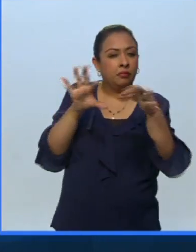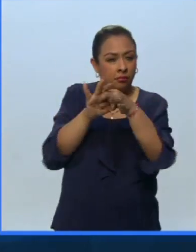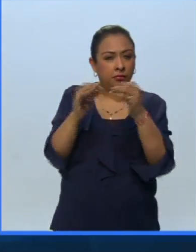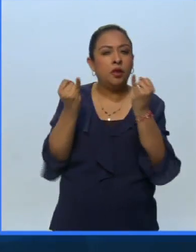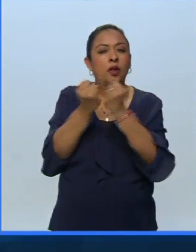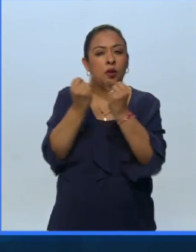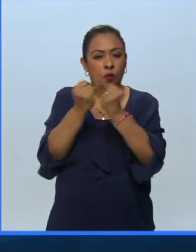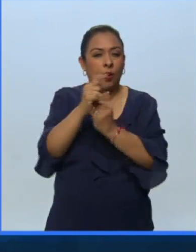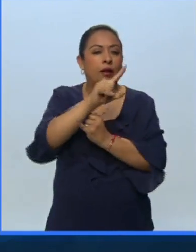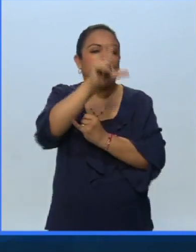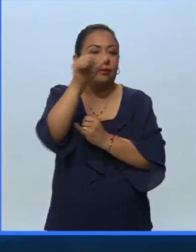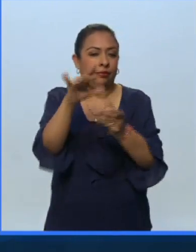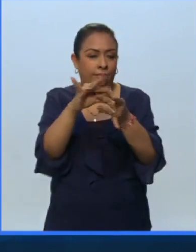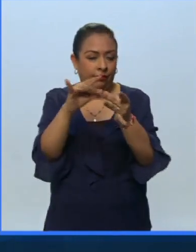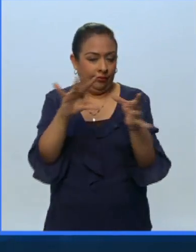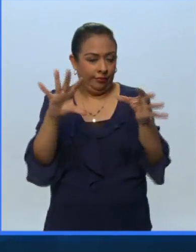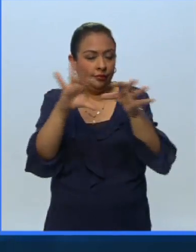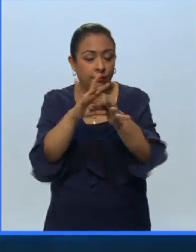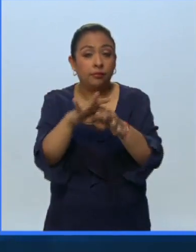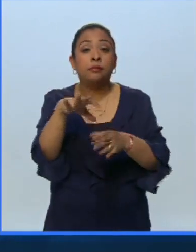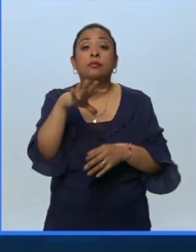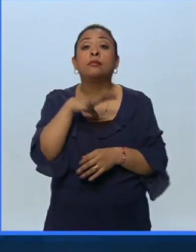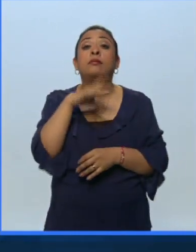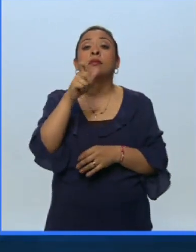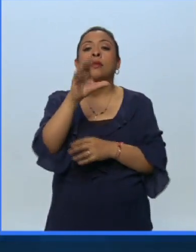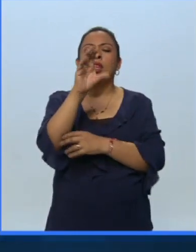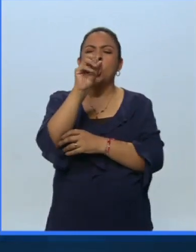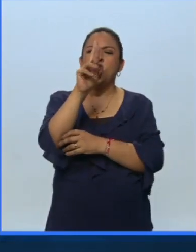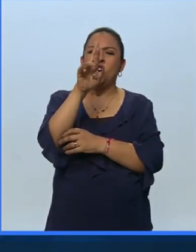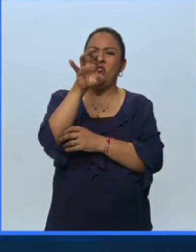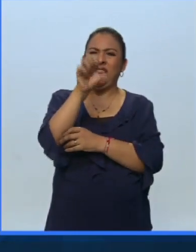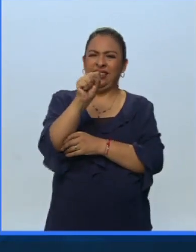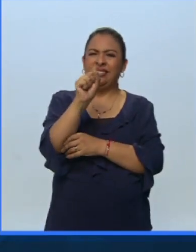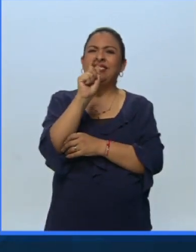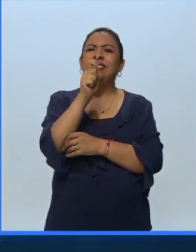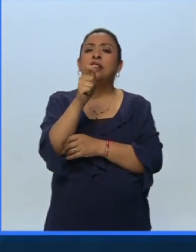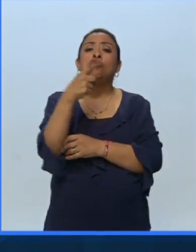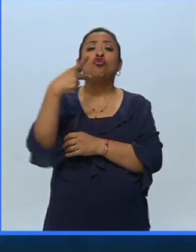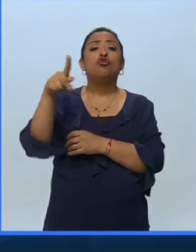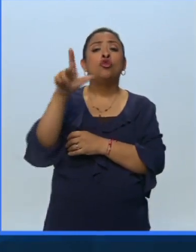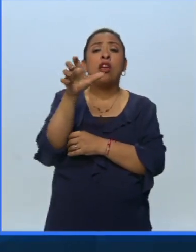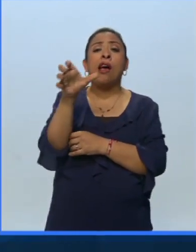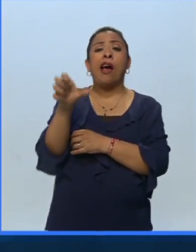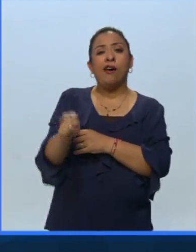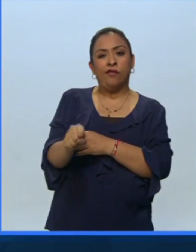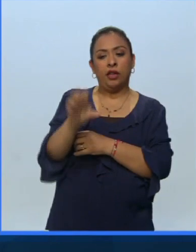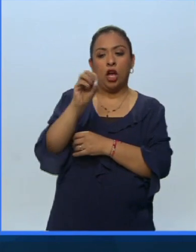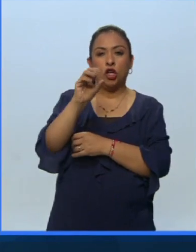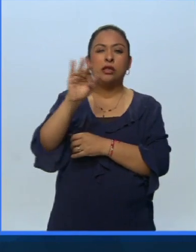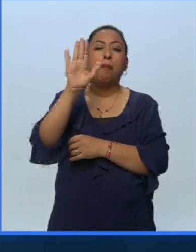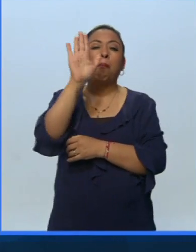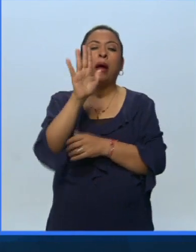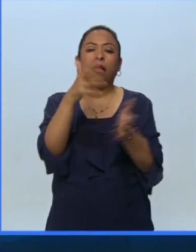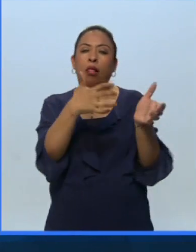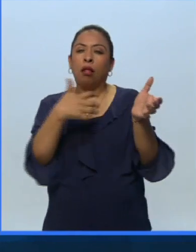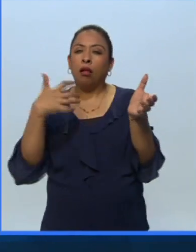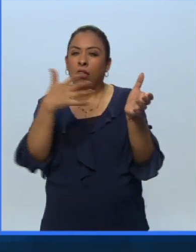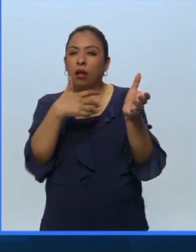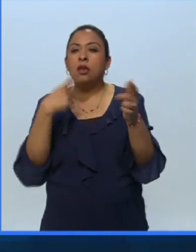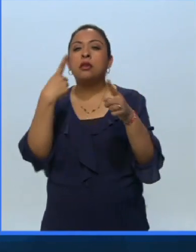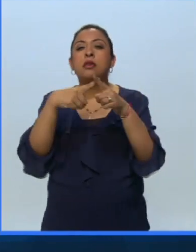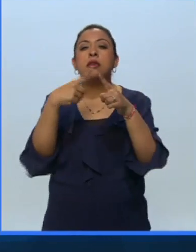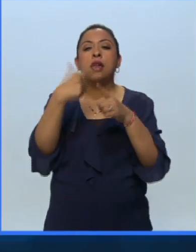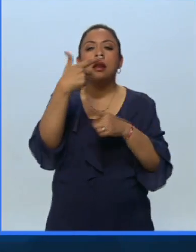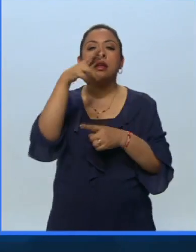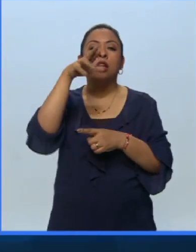con lo que vendrá más adelante. Se trata de las coras, es un instrumento de África Occidental que parece un arpa y que es tocado por los